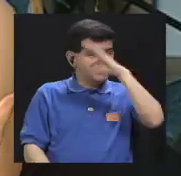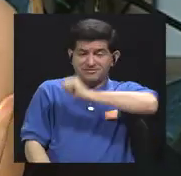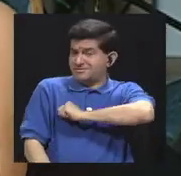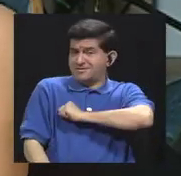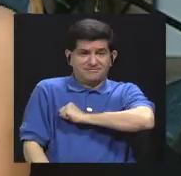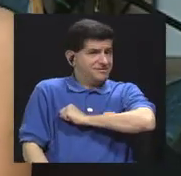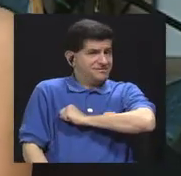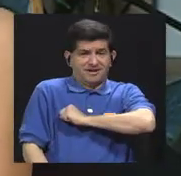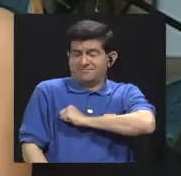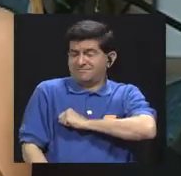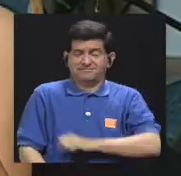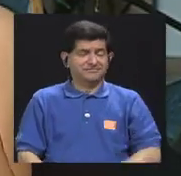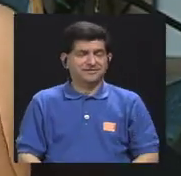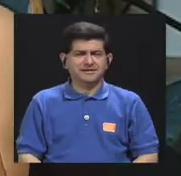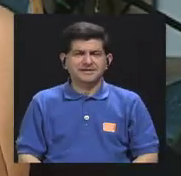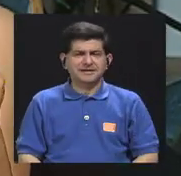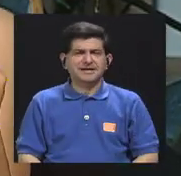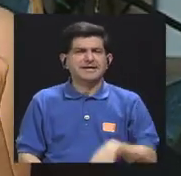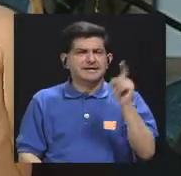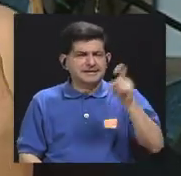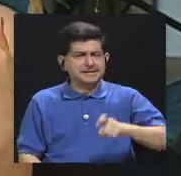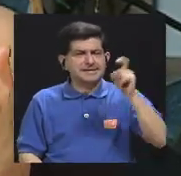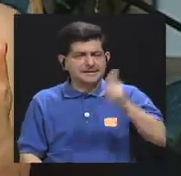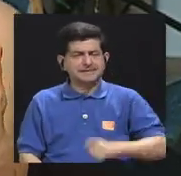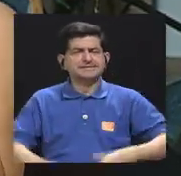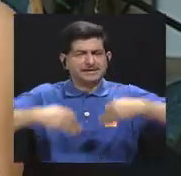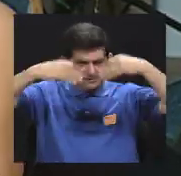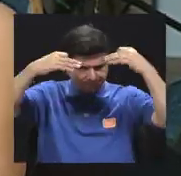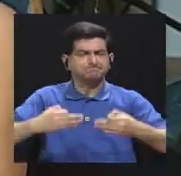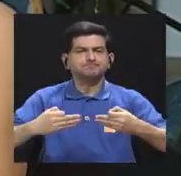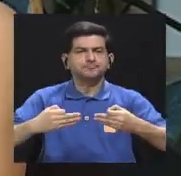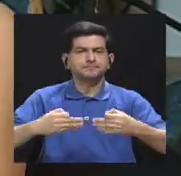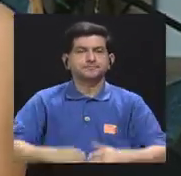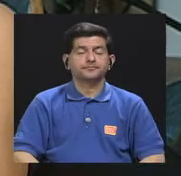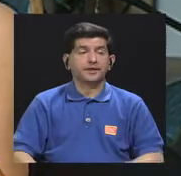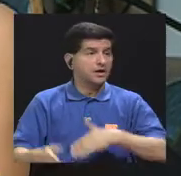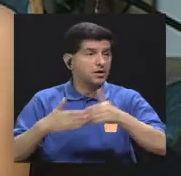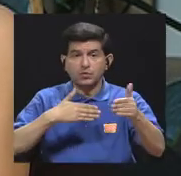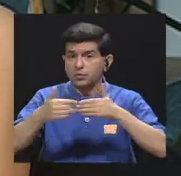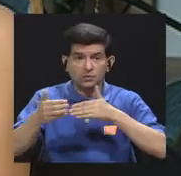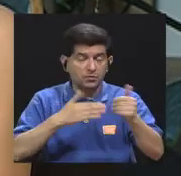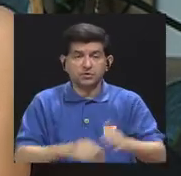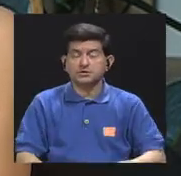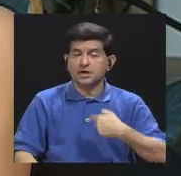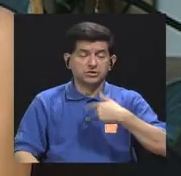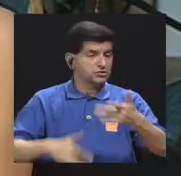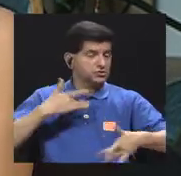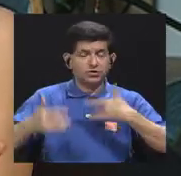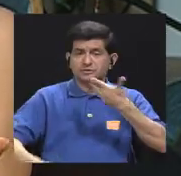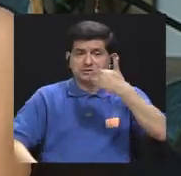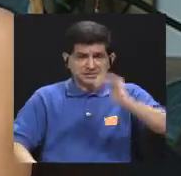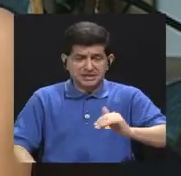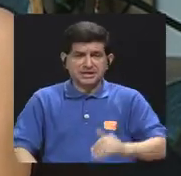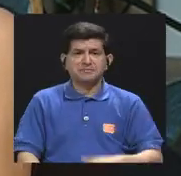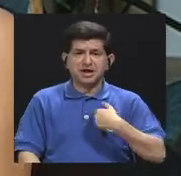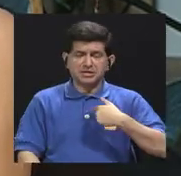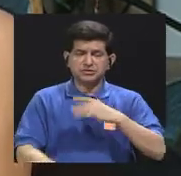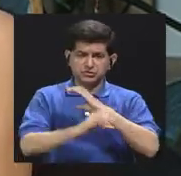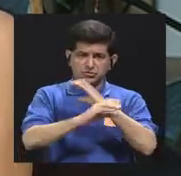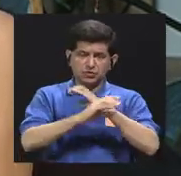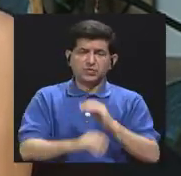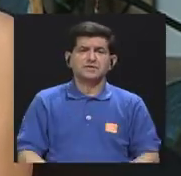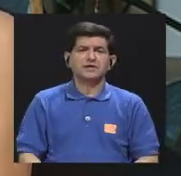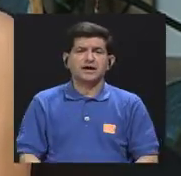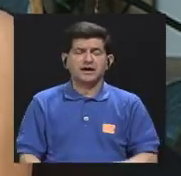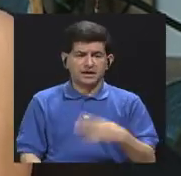cuenta verdad y hay que tomar medidas aunque yo no me sienta mal yo tengo que cuidar la